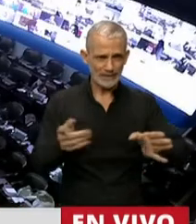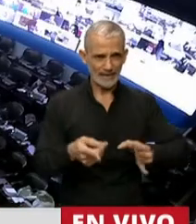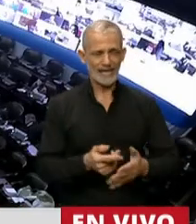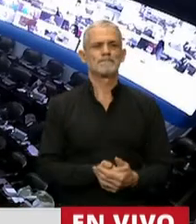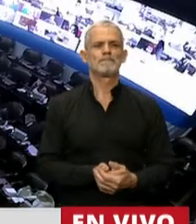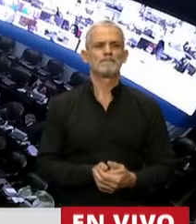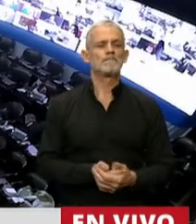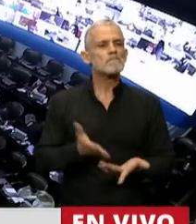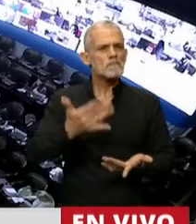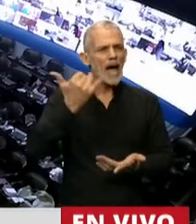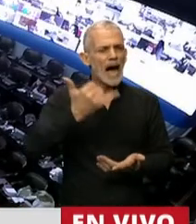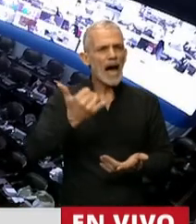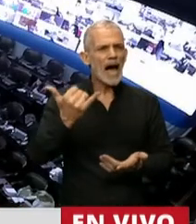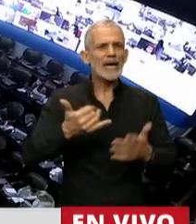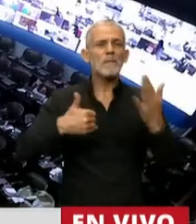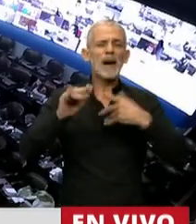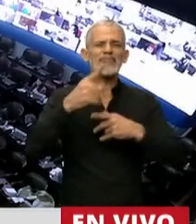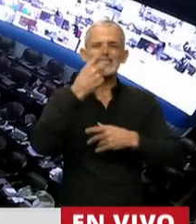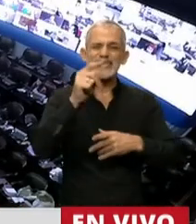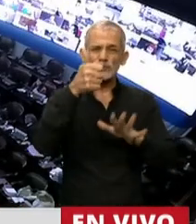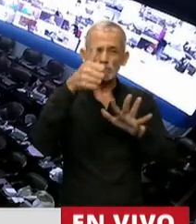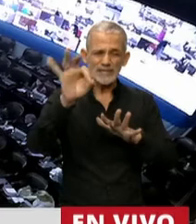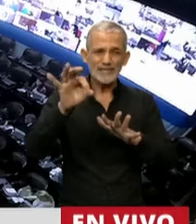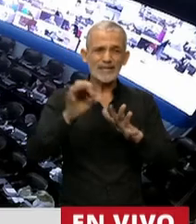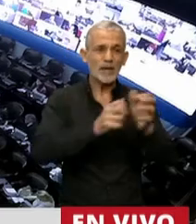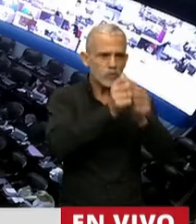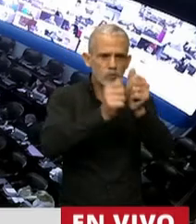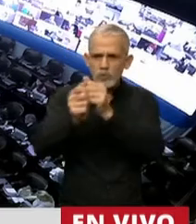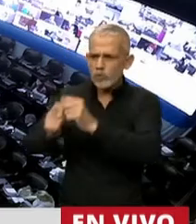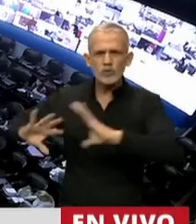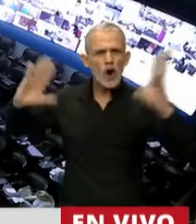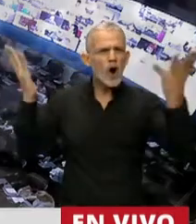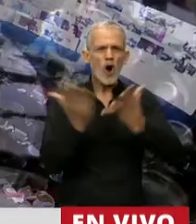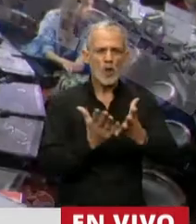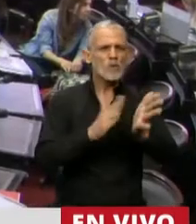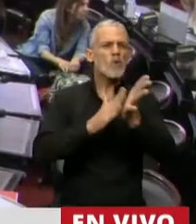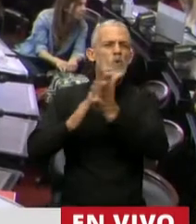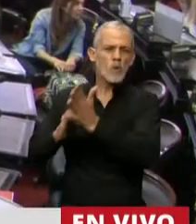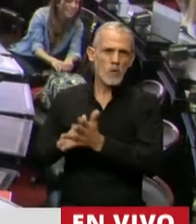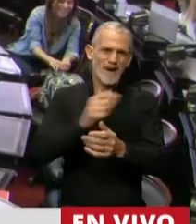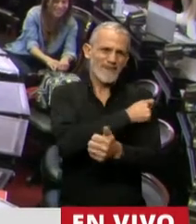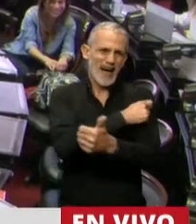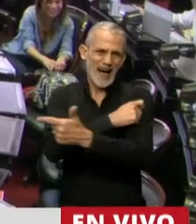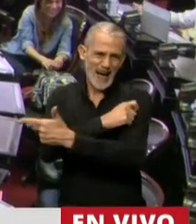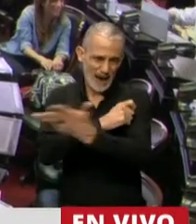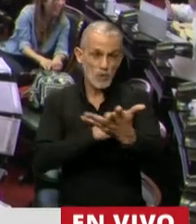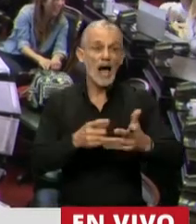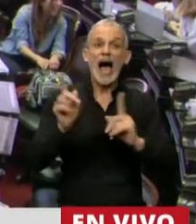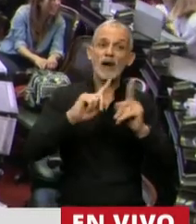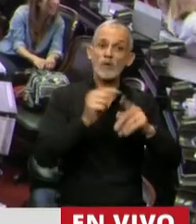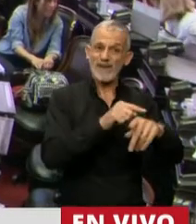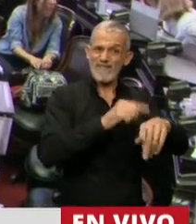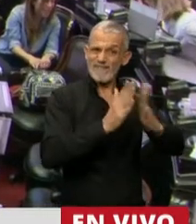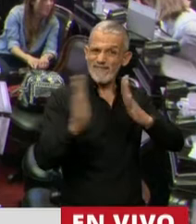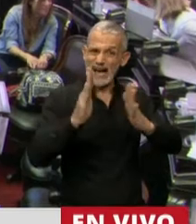existen más de 160 desarrollos en el mundo actualmente de vacunas, muchas de ellas en fase